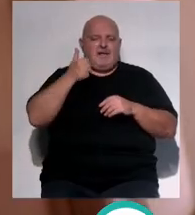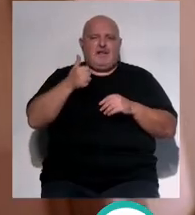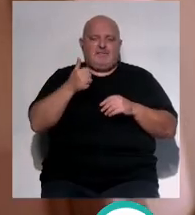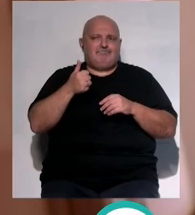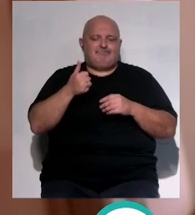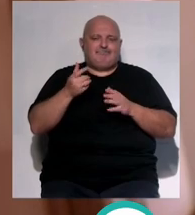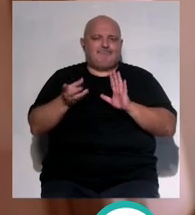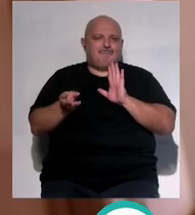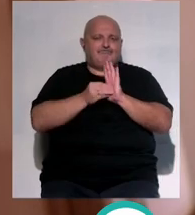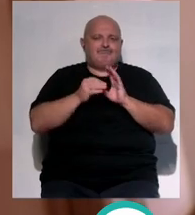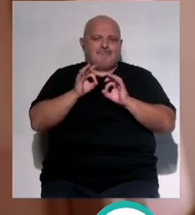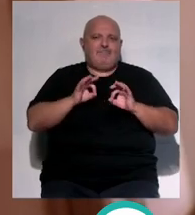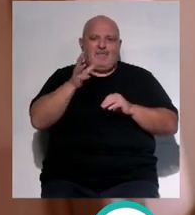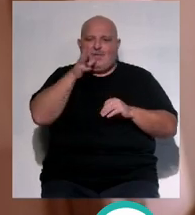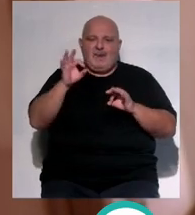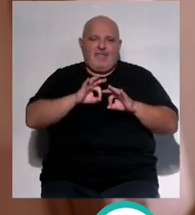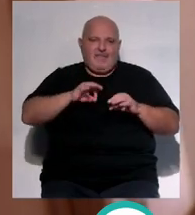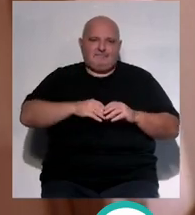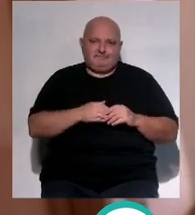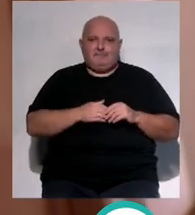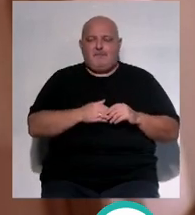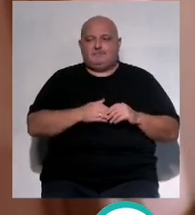a traducirse en denuncia oficial